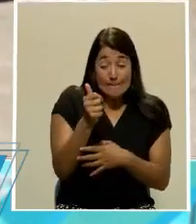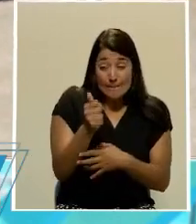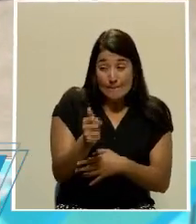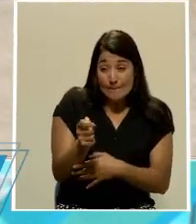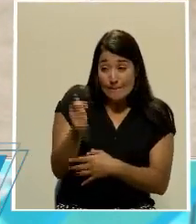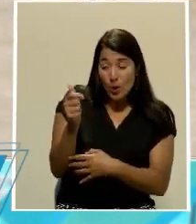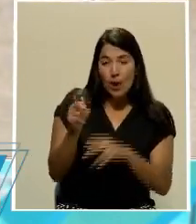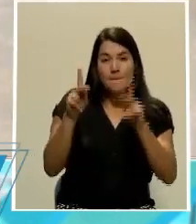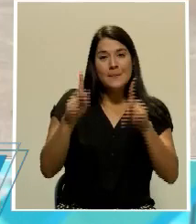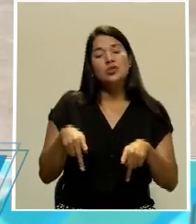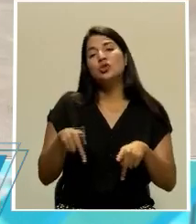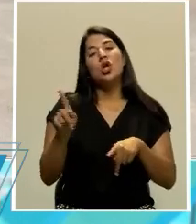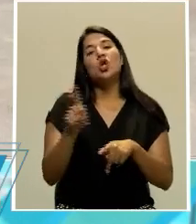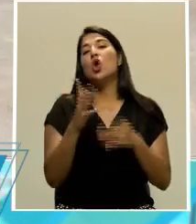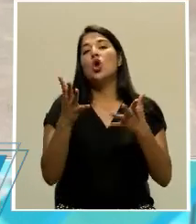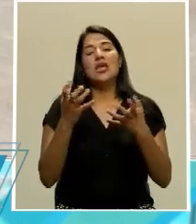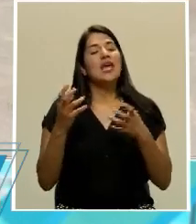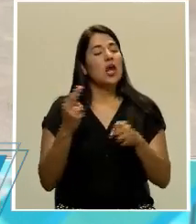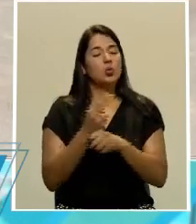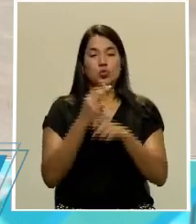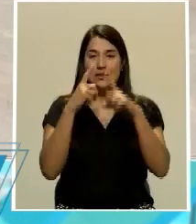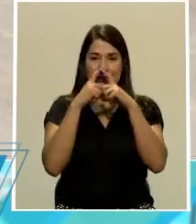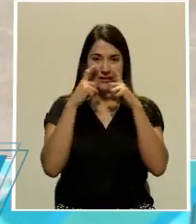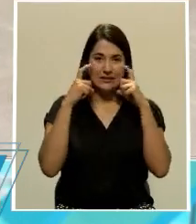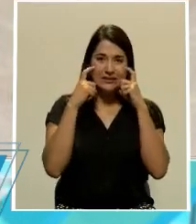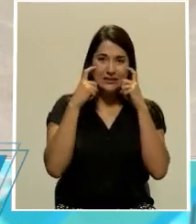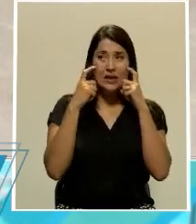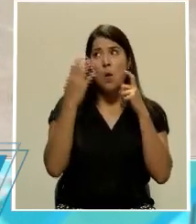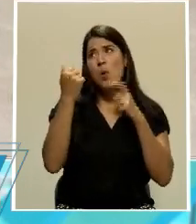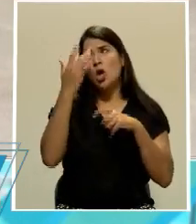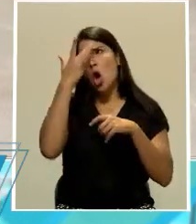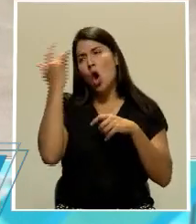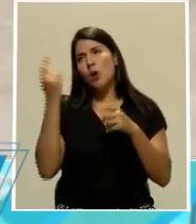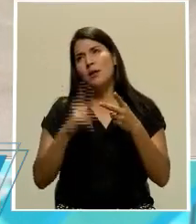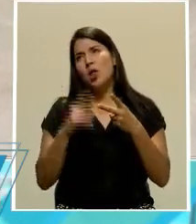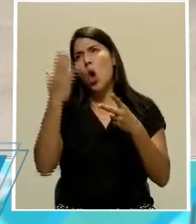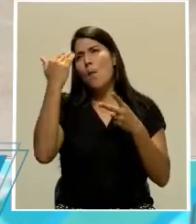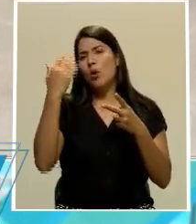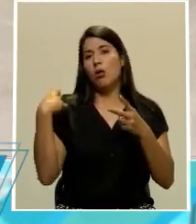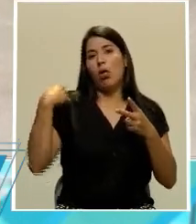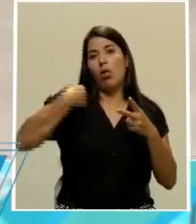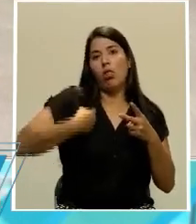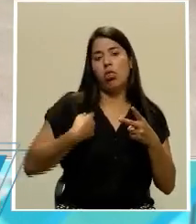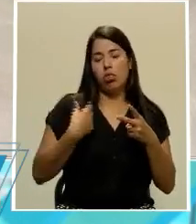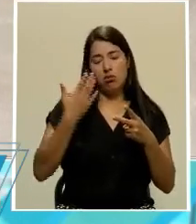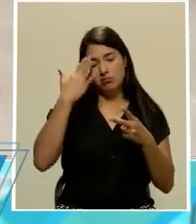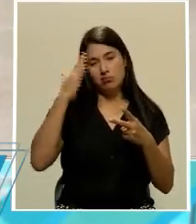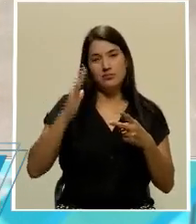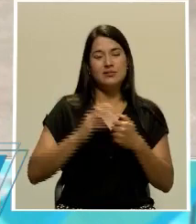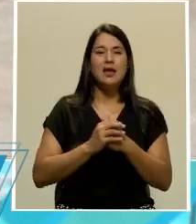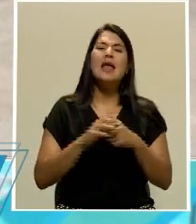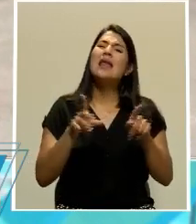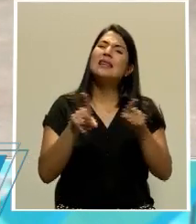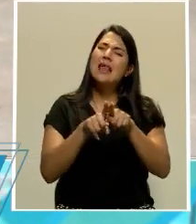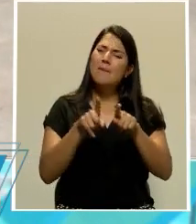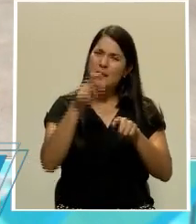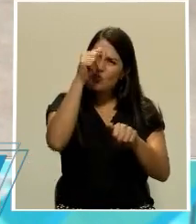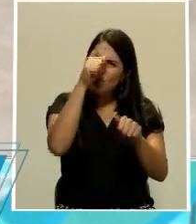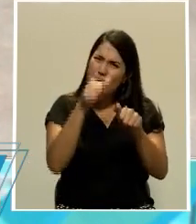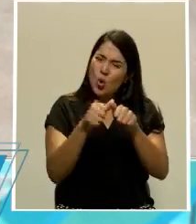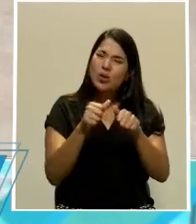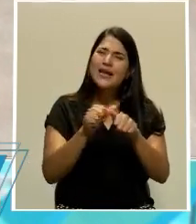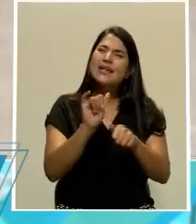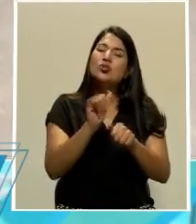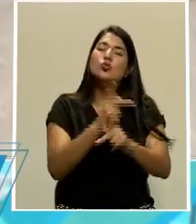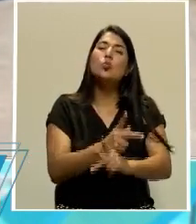casos que se presentan por día de personas que no se la ponen porque se la olvidó, porque la llevan en el bolso. Recordarles sobre todo a los usuarios que esto es un tema de